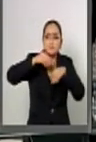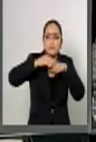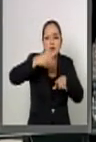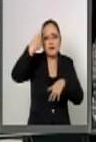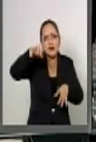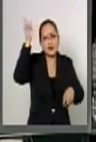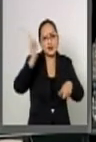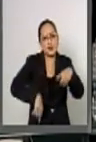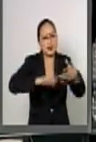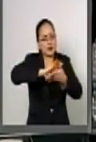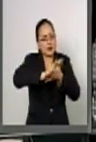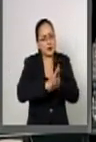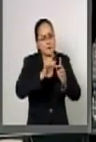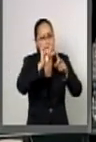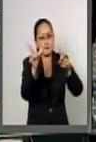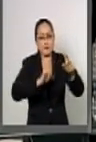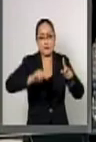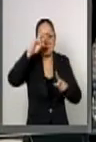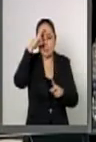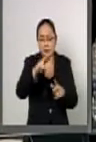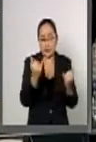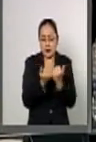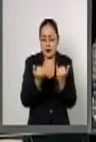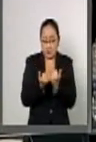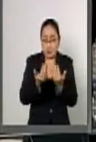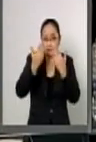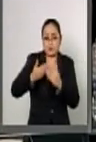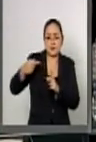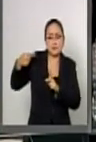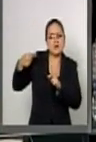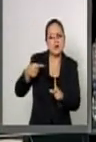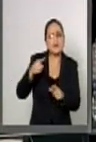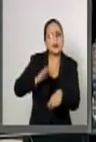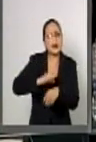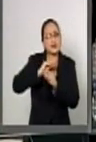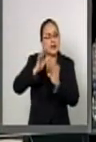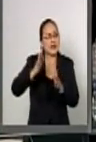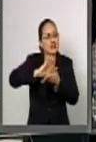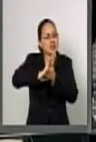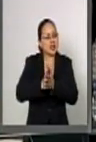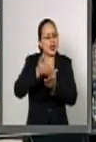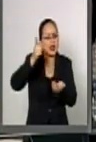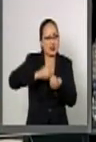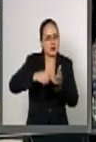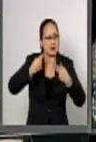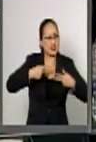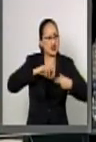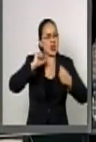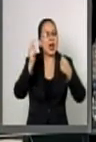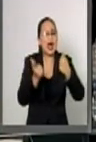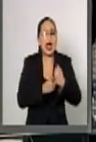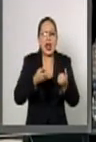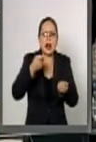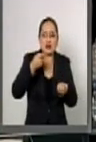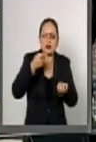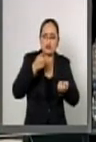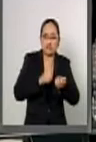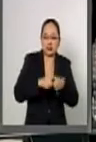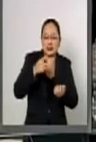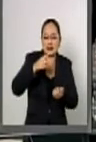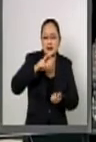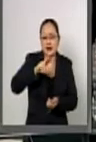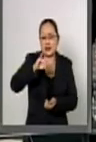la discriminación en el país y de manera particular la discriminación de personas que viven con